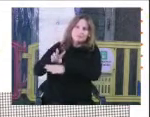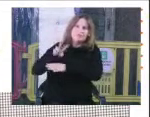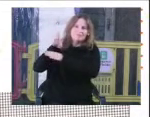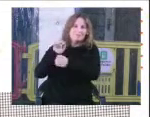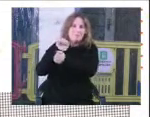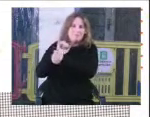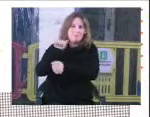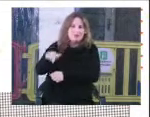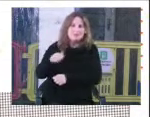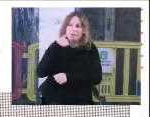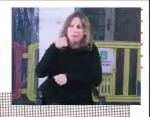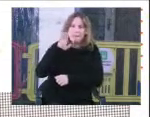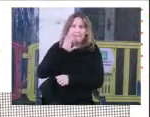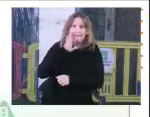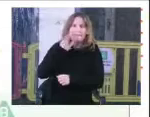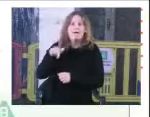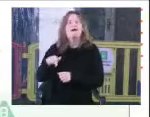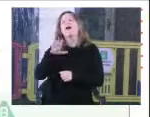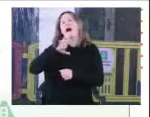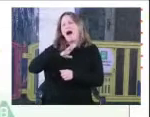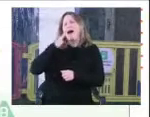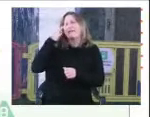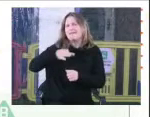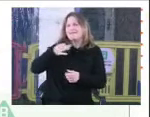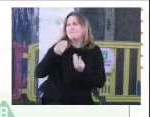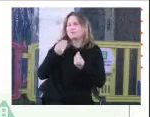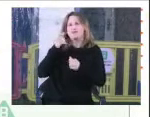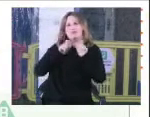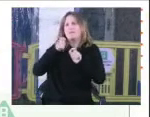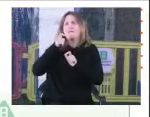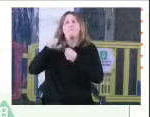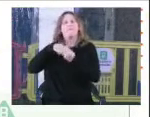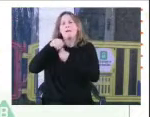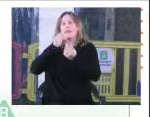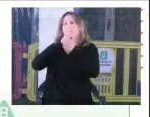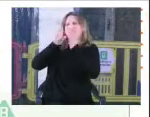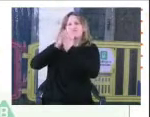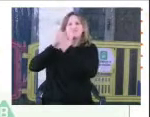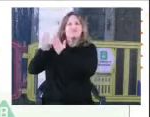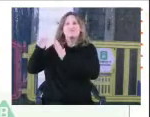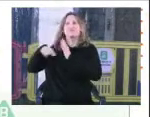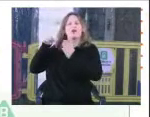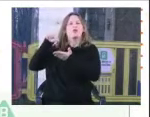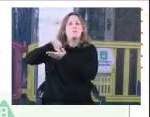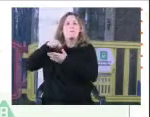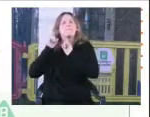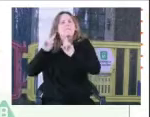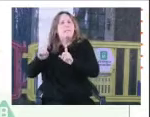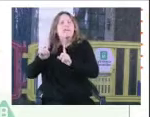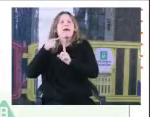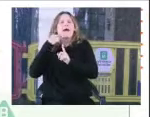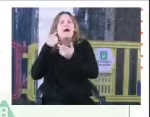lugares donde estaban detenidos, y hay realidades de exilio, de clandestinidad, y bueno, recogimos varios objetos